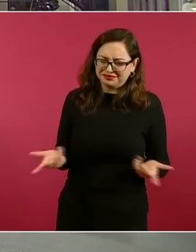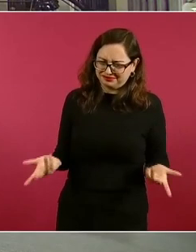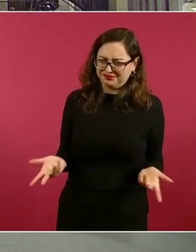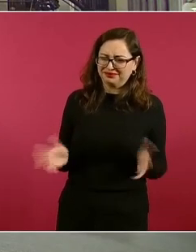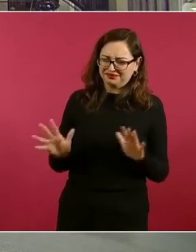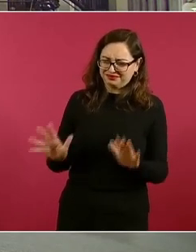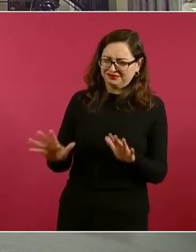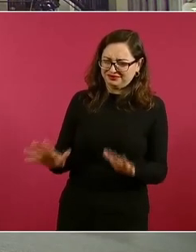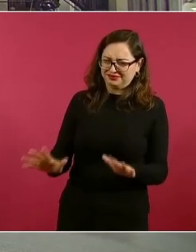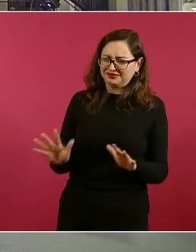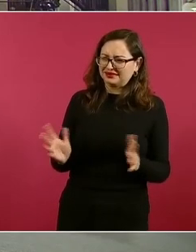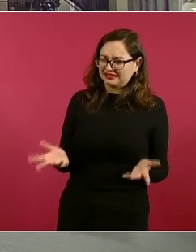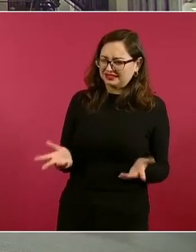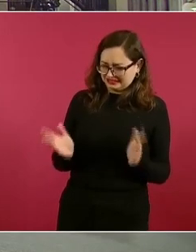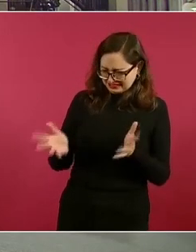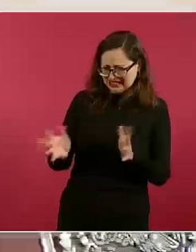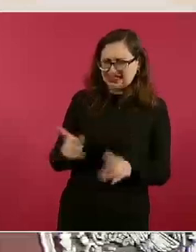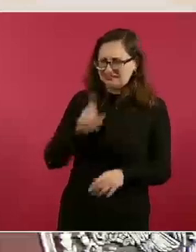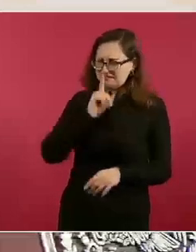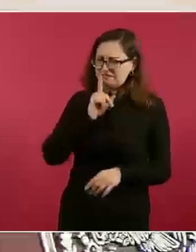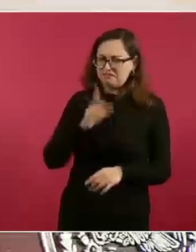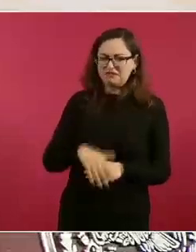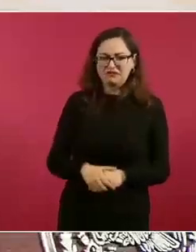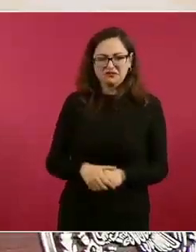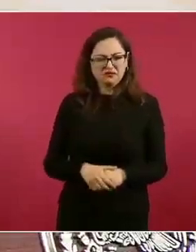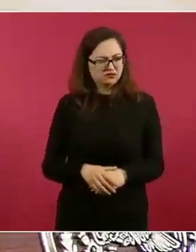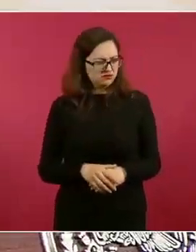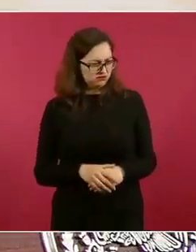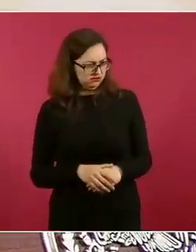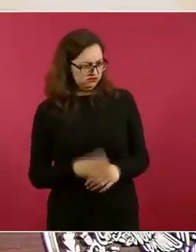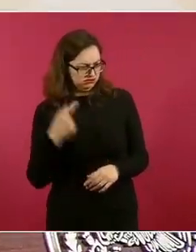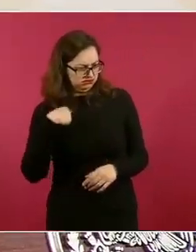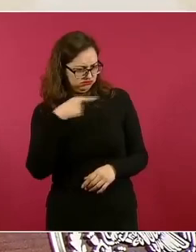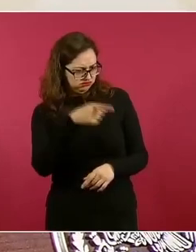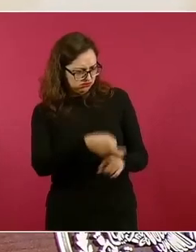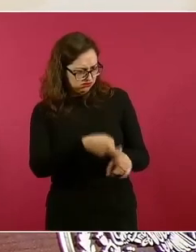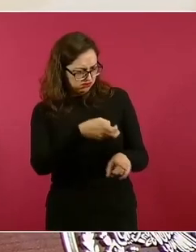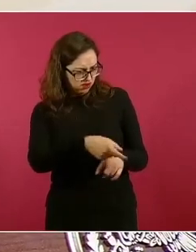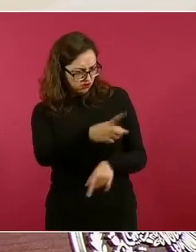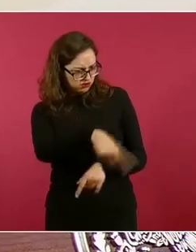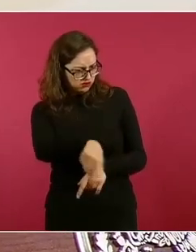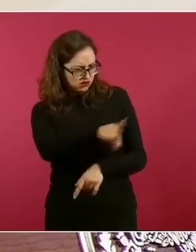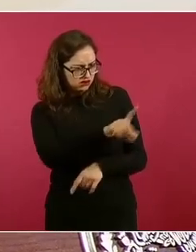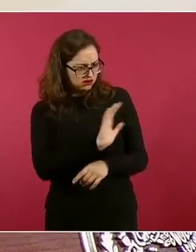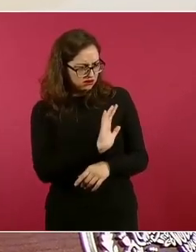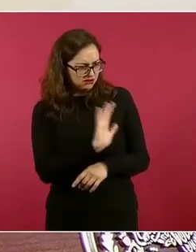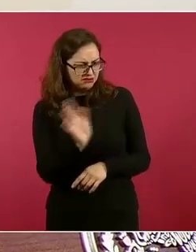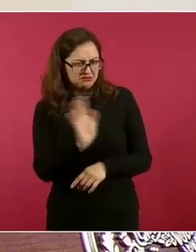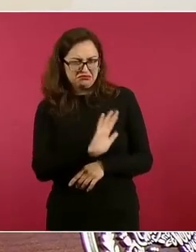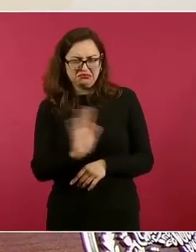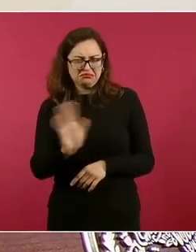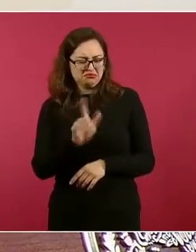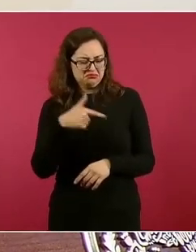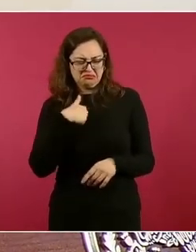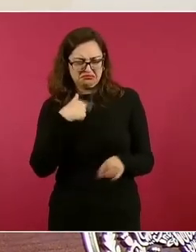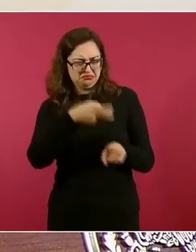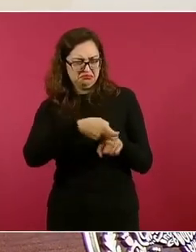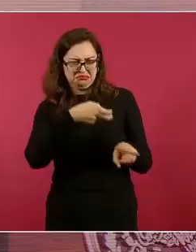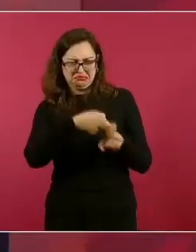estar insultándonos. No, si ustedes no, no les insulto.